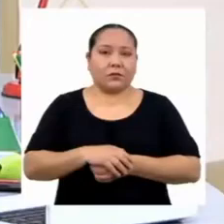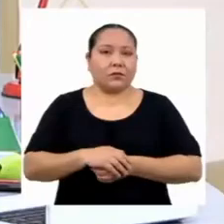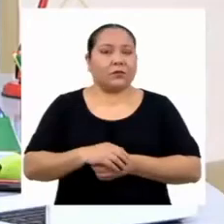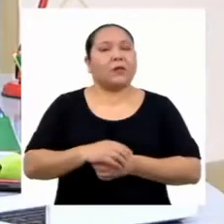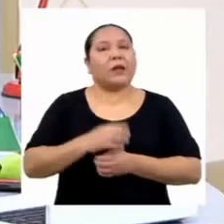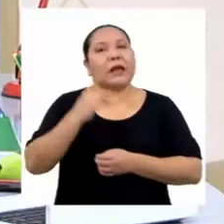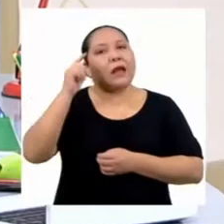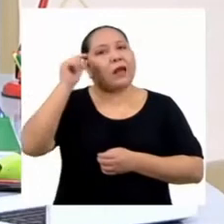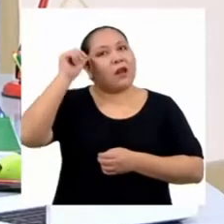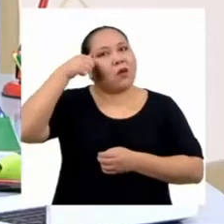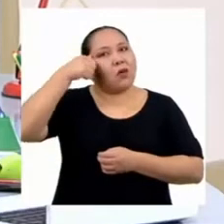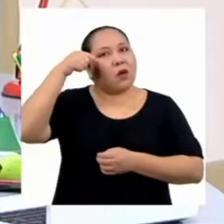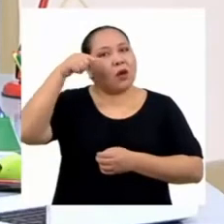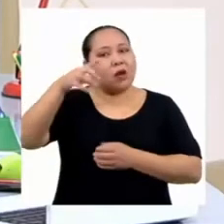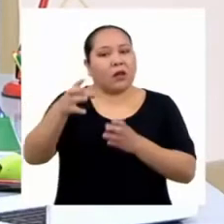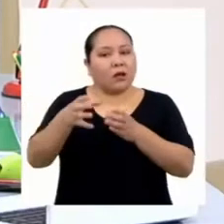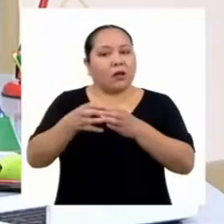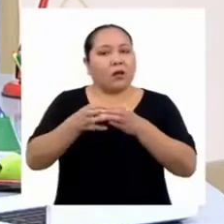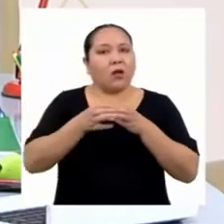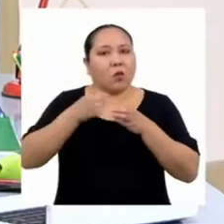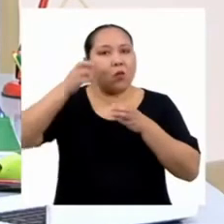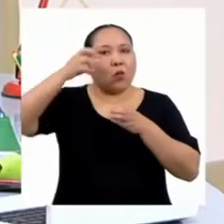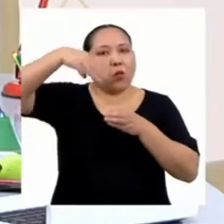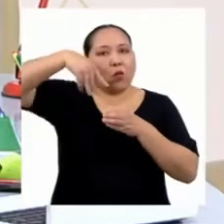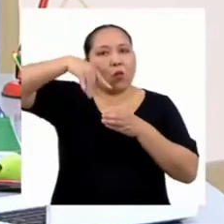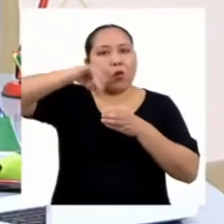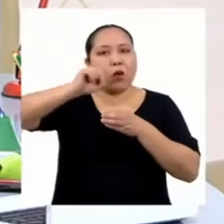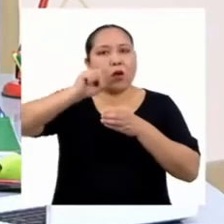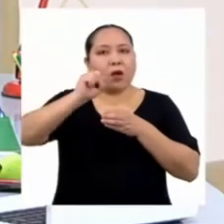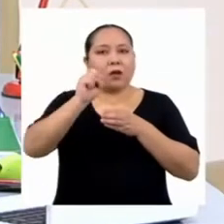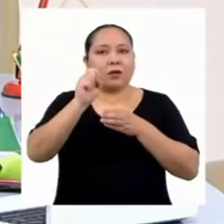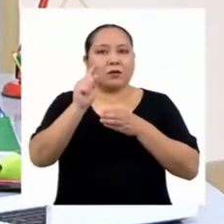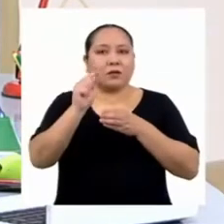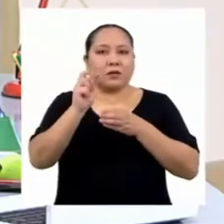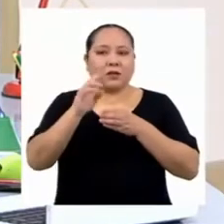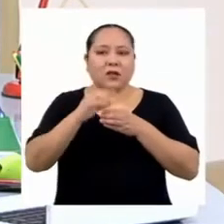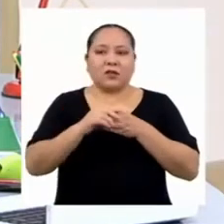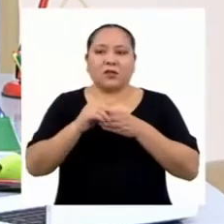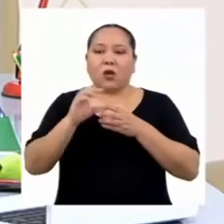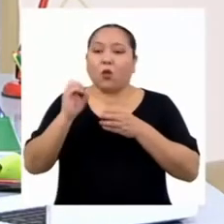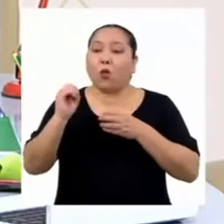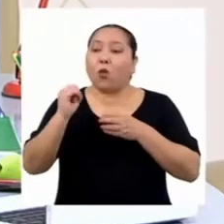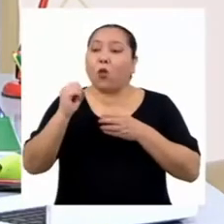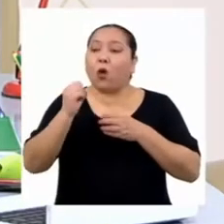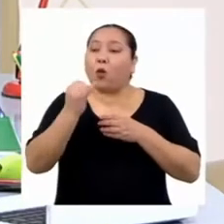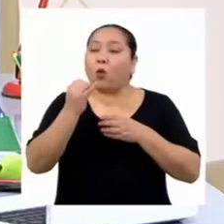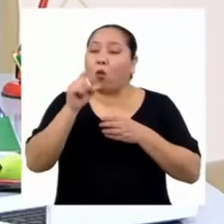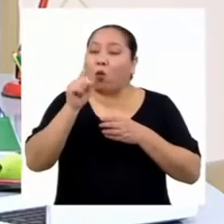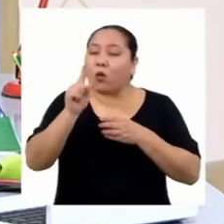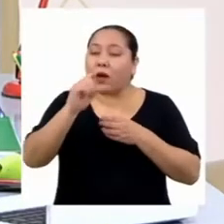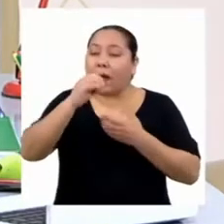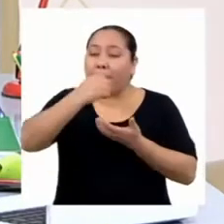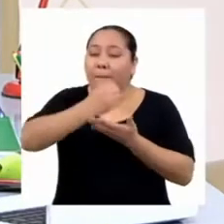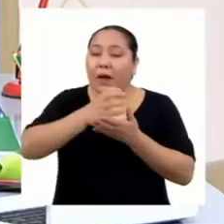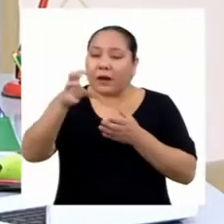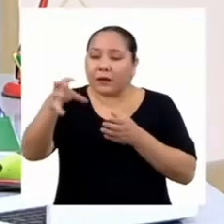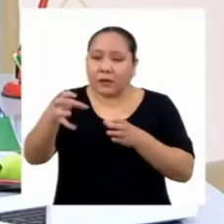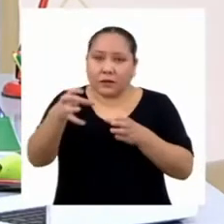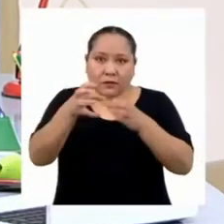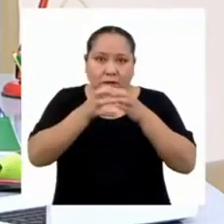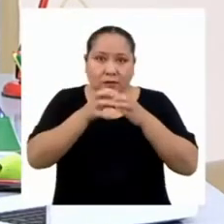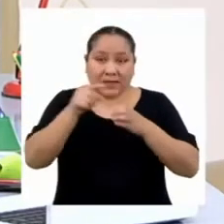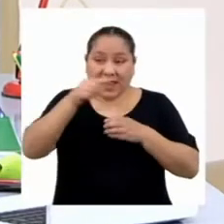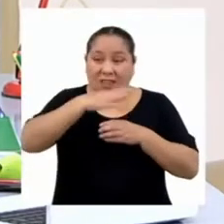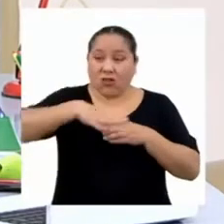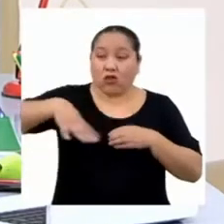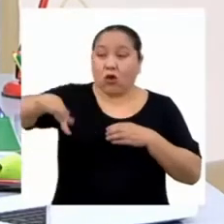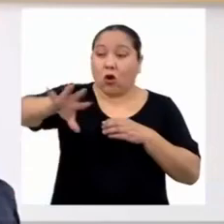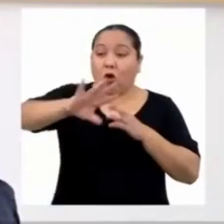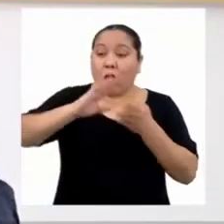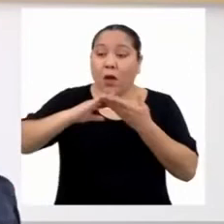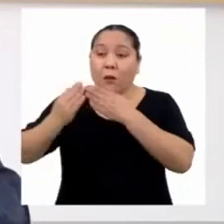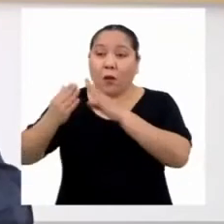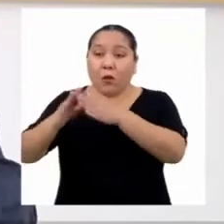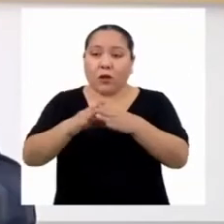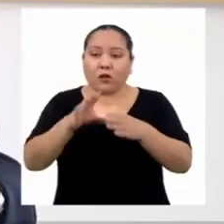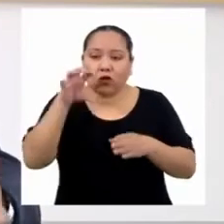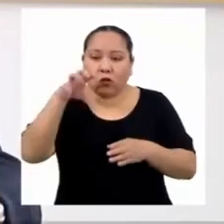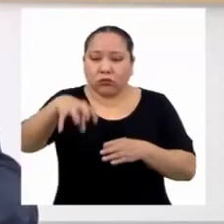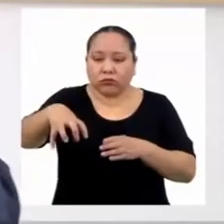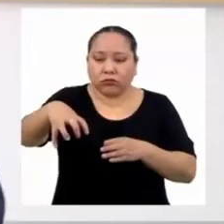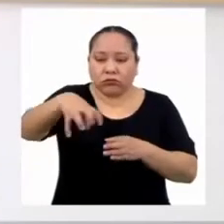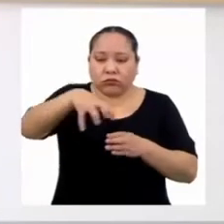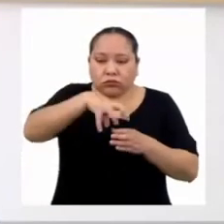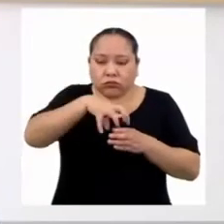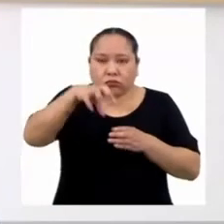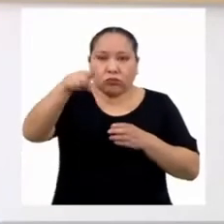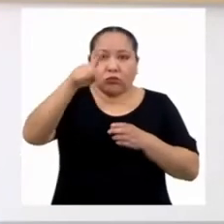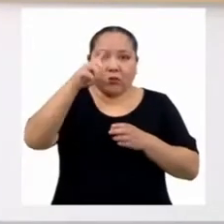muestra. Es una selección del total, por decirlo así. La muestra es un subconjunto de la población estudiada. Te la